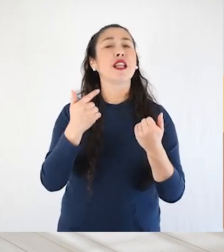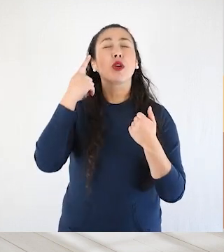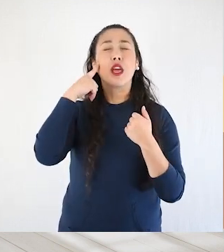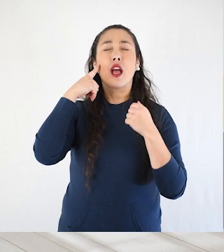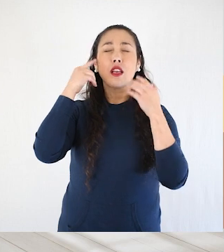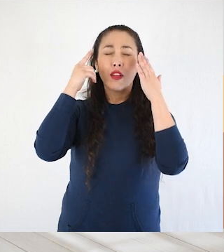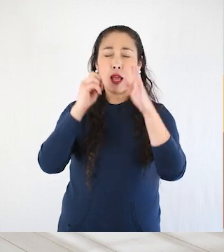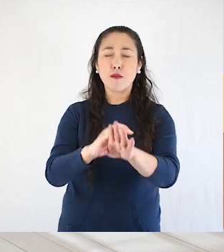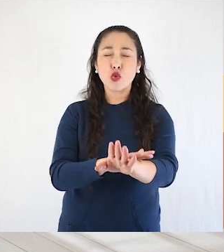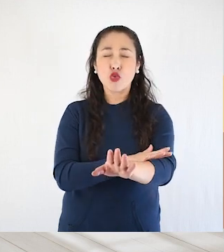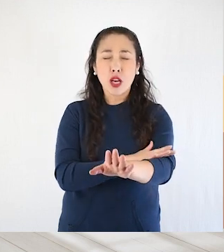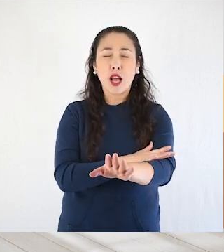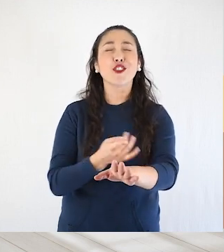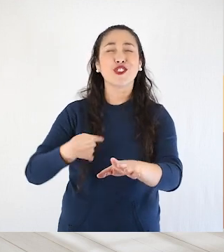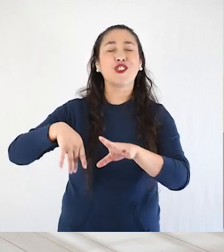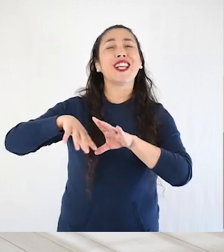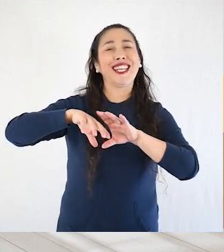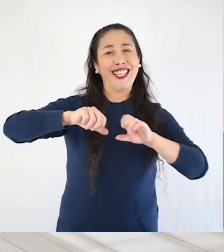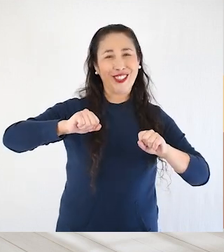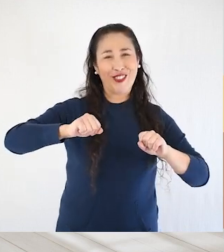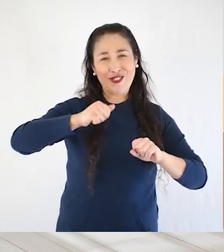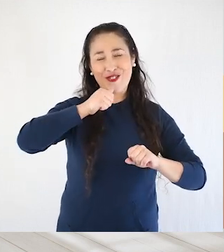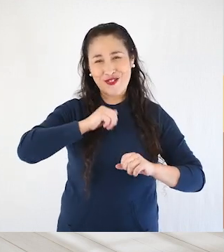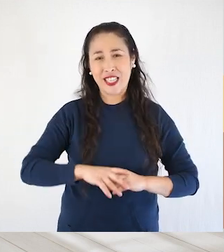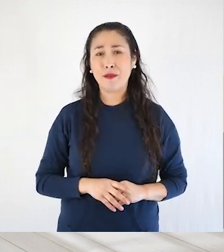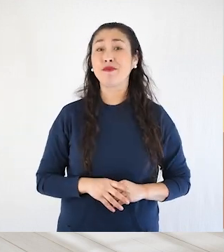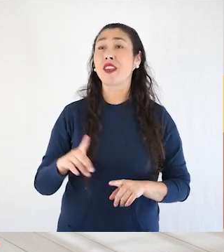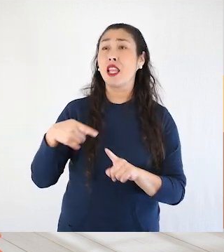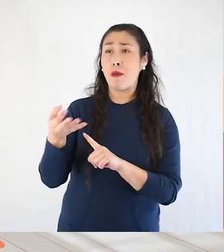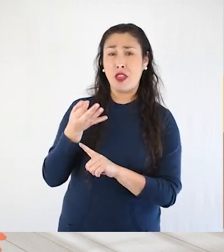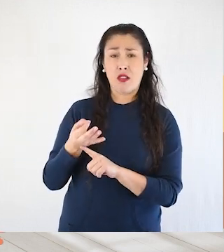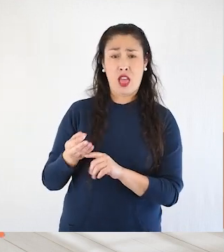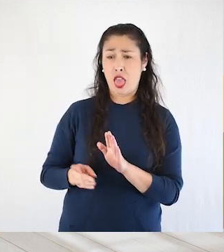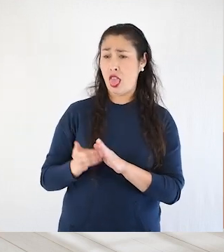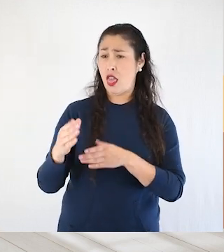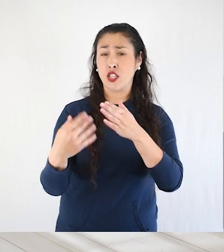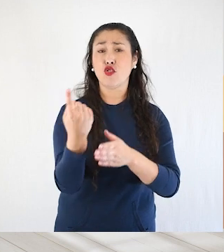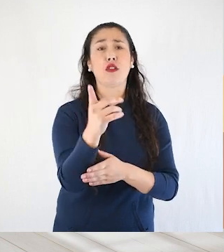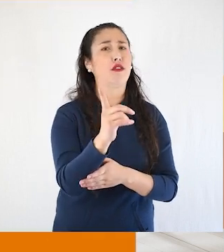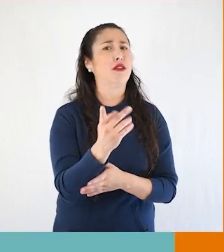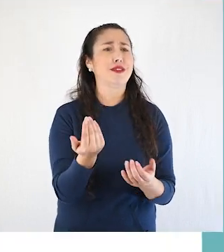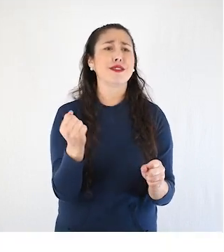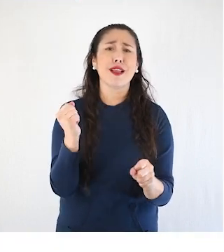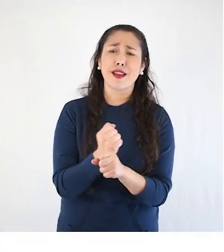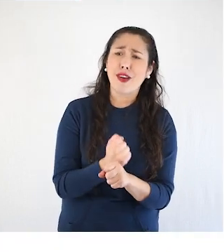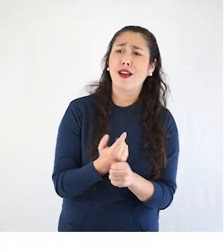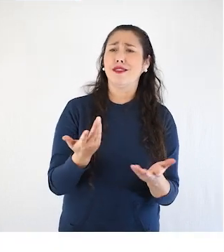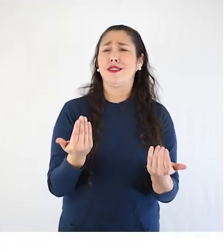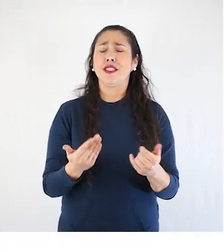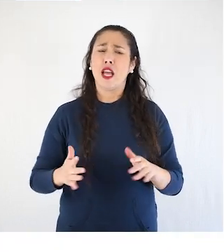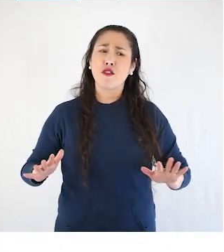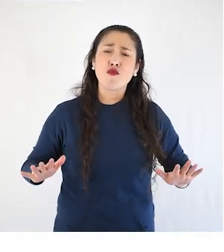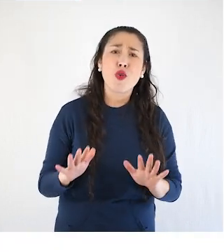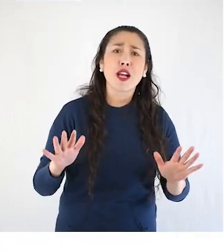sino que también debemos estar preparados emocionalmente. También nos dijo que todo esto no se desarrolla solo, sino